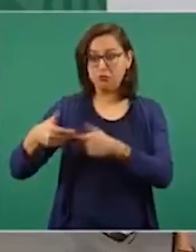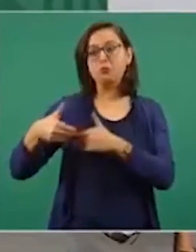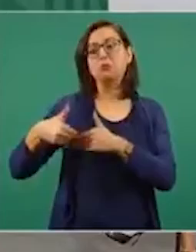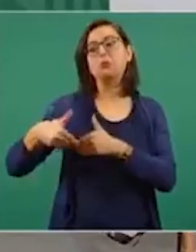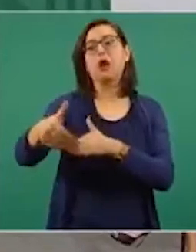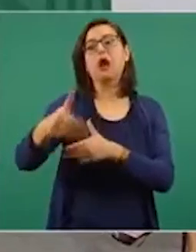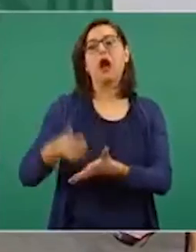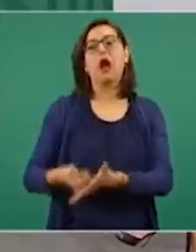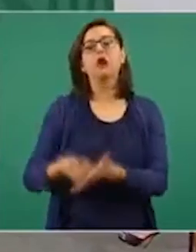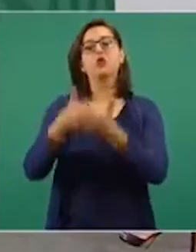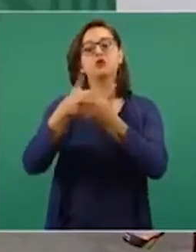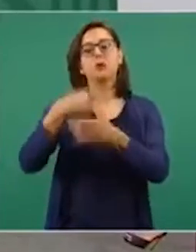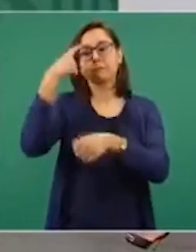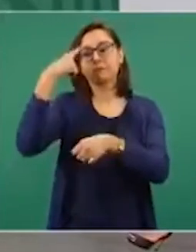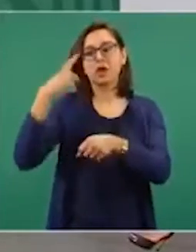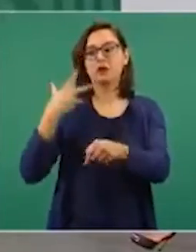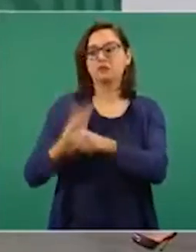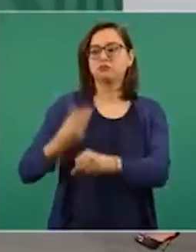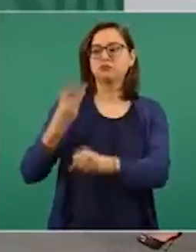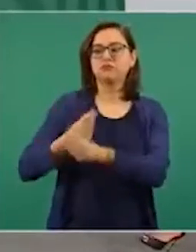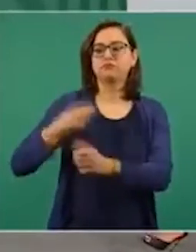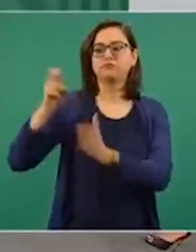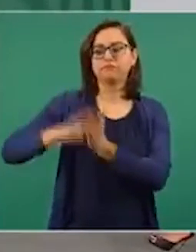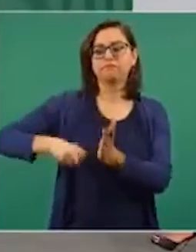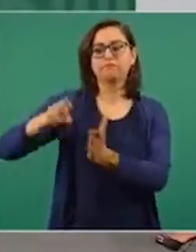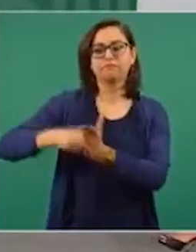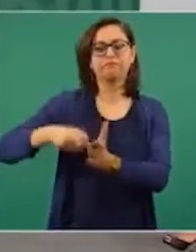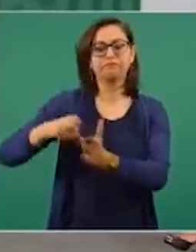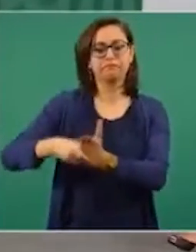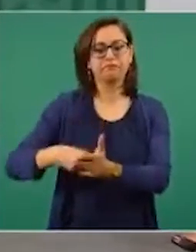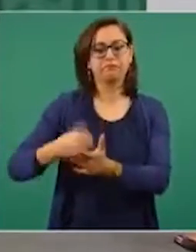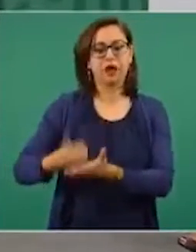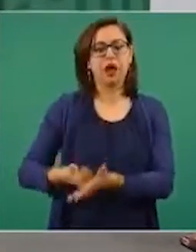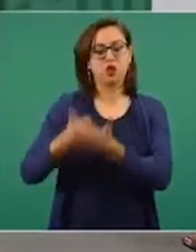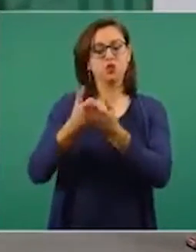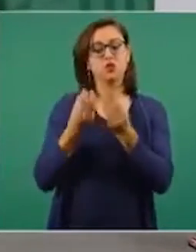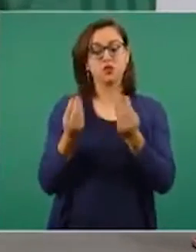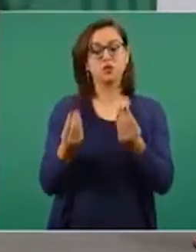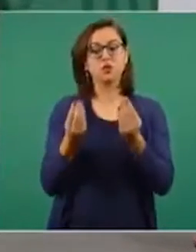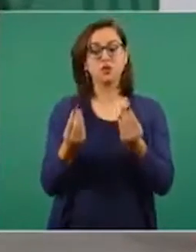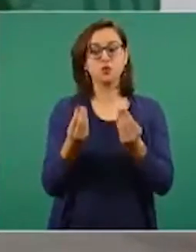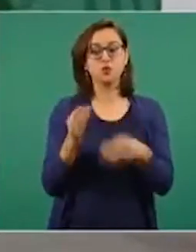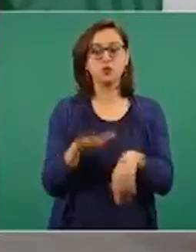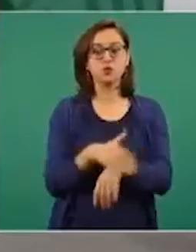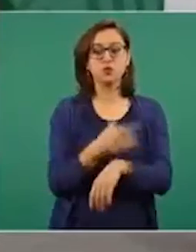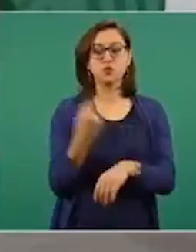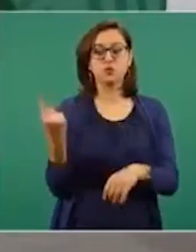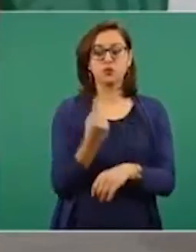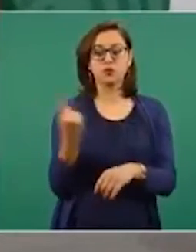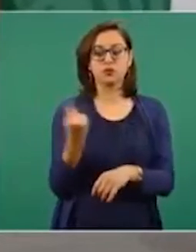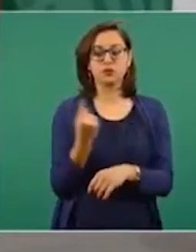del Poder Judicial, porque urge